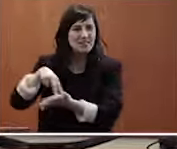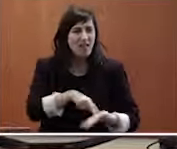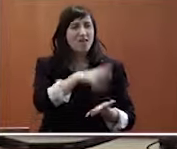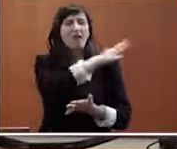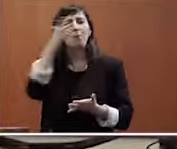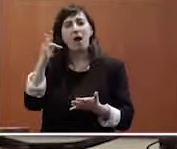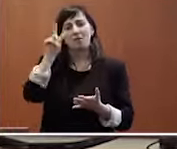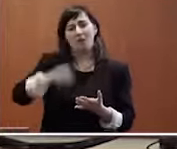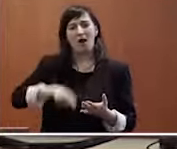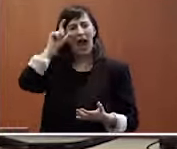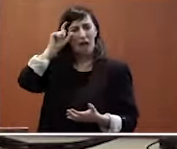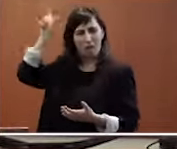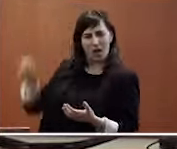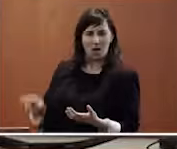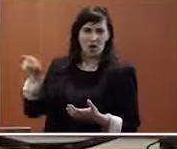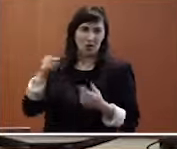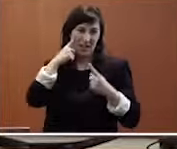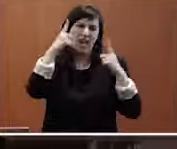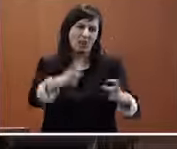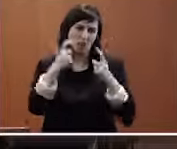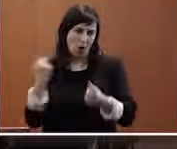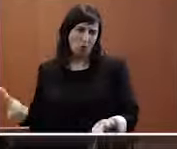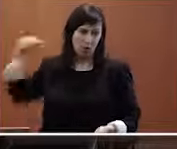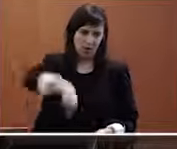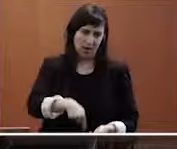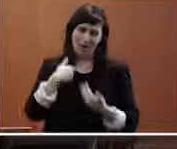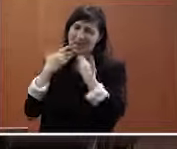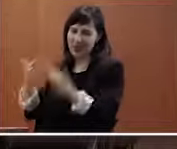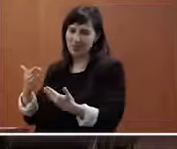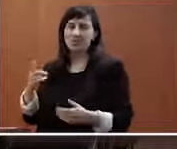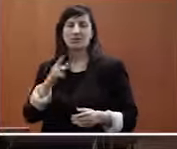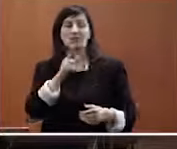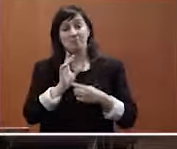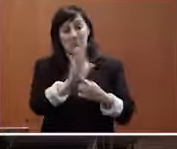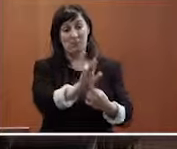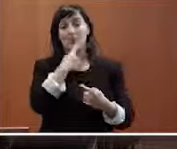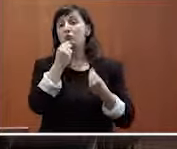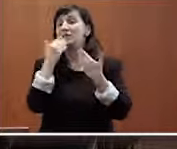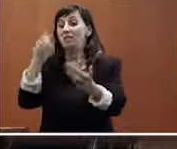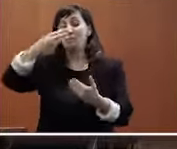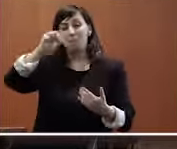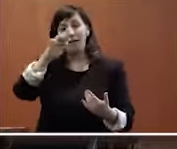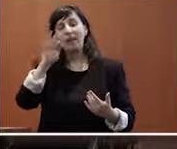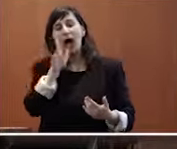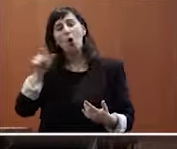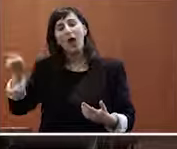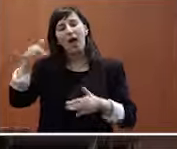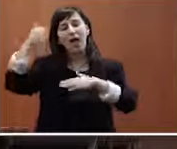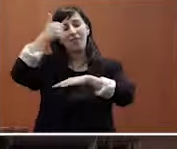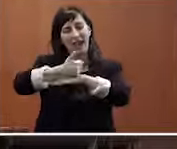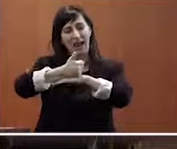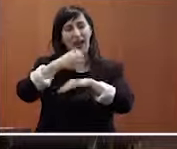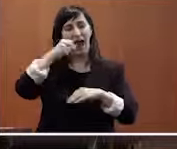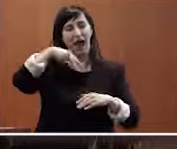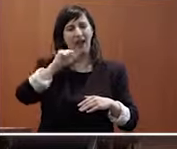Alberto muy especialmente el esfuerzo que sé que ha hecho por estar hoy aquí. Muchas gracias, Marta. Tiene la palabra la decana, Ana Iglesias.